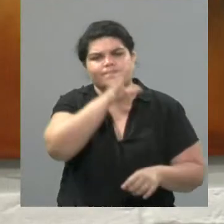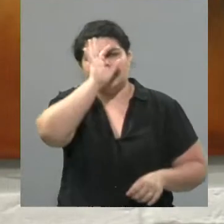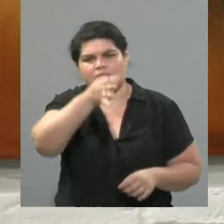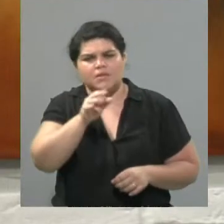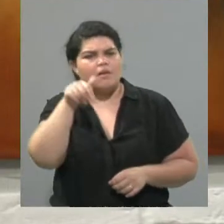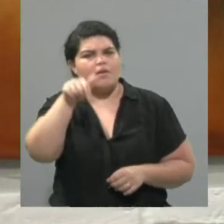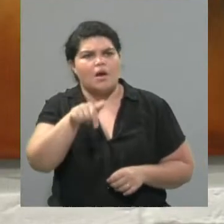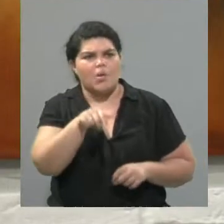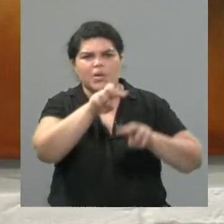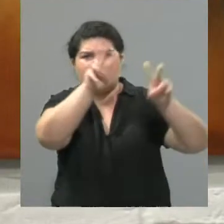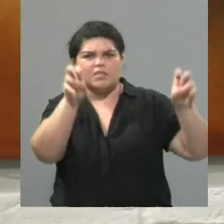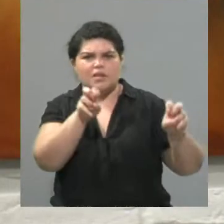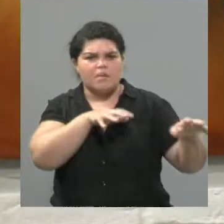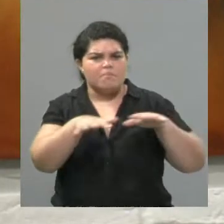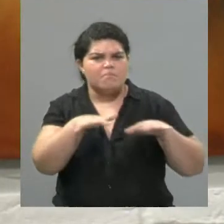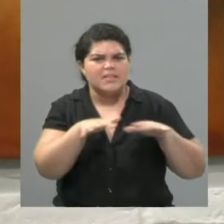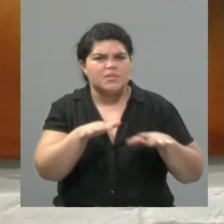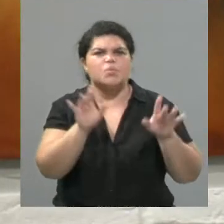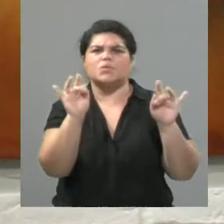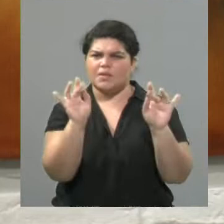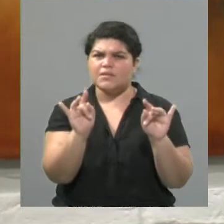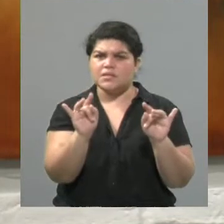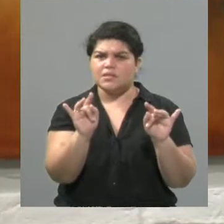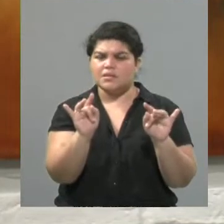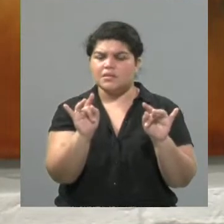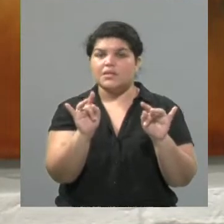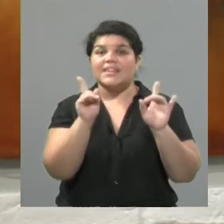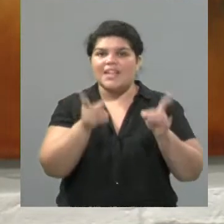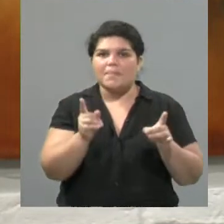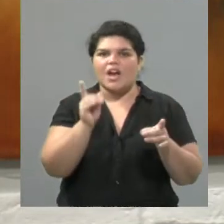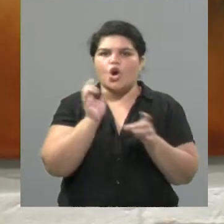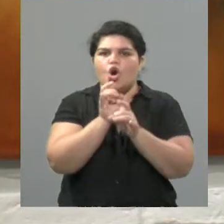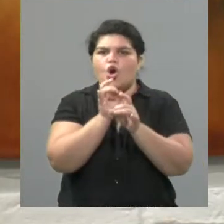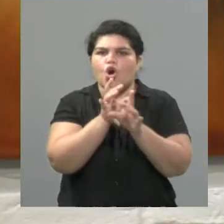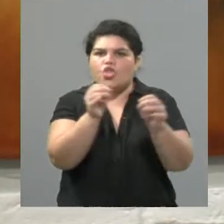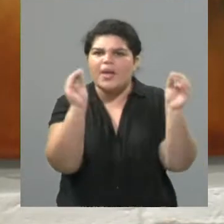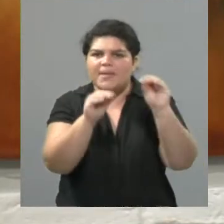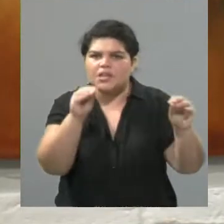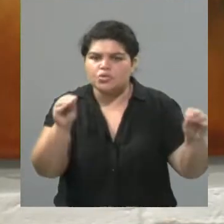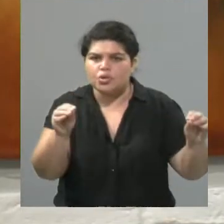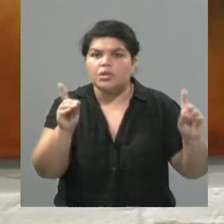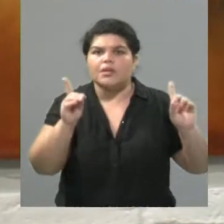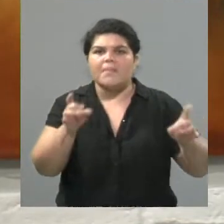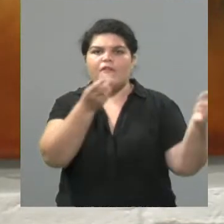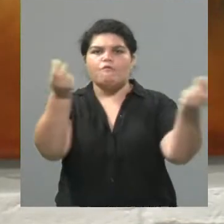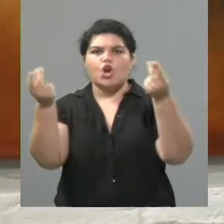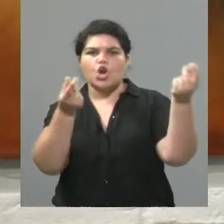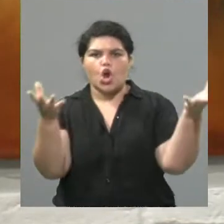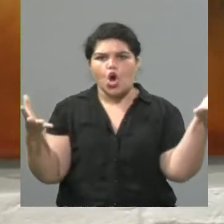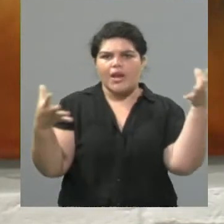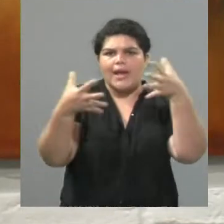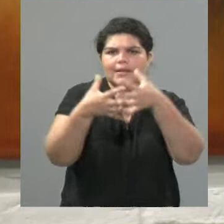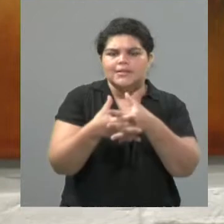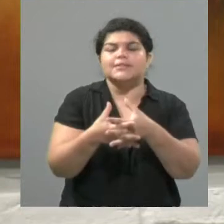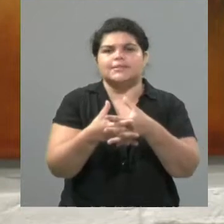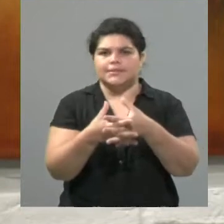sobre todo para el género folclórico. Pero también fue difícil en que confiaran, ¿no? Porque por ahí uno tiene